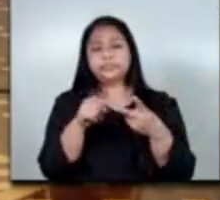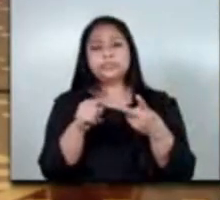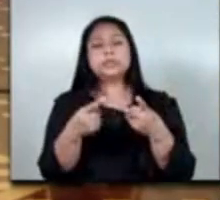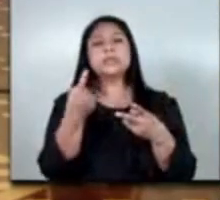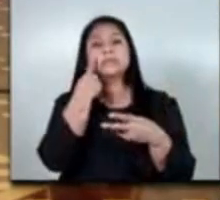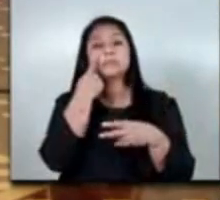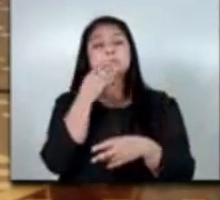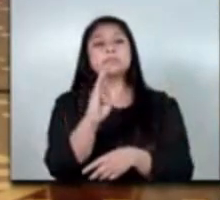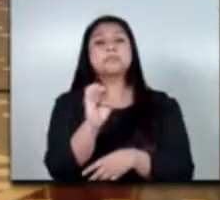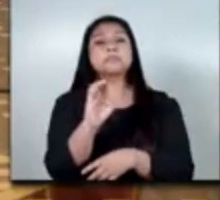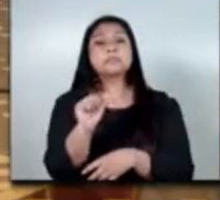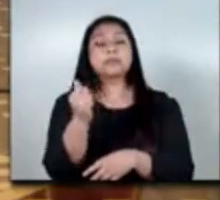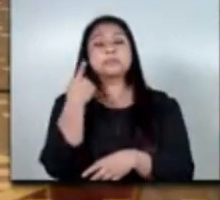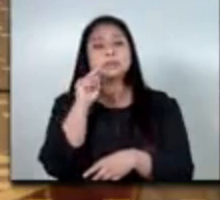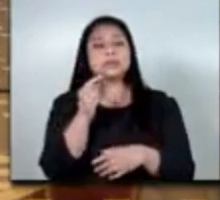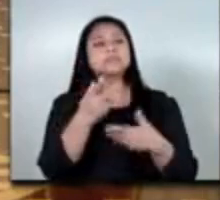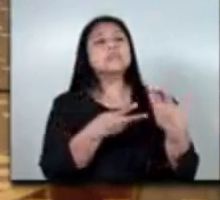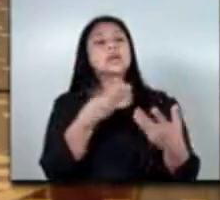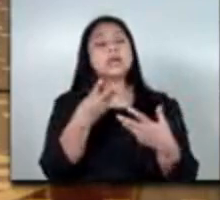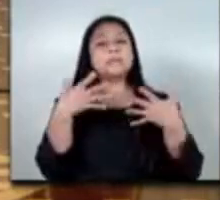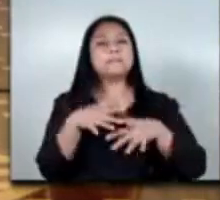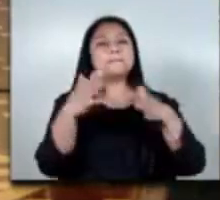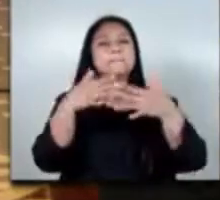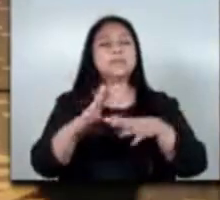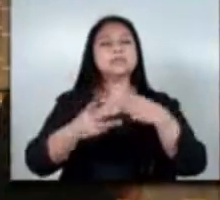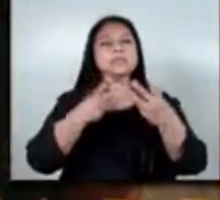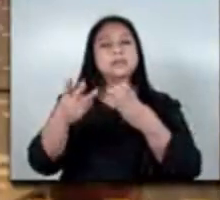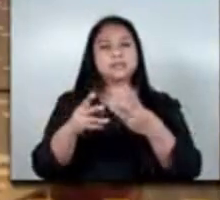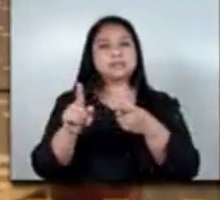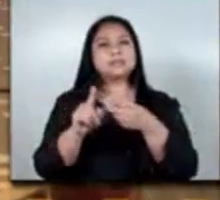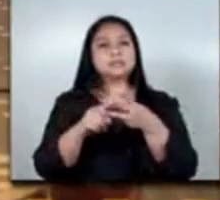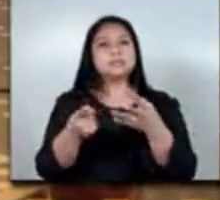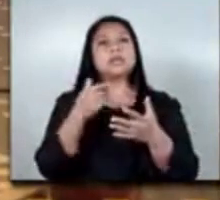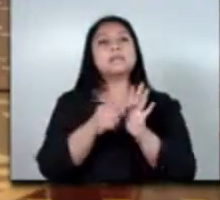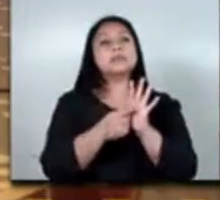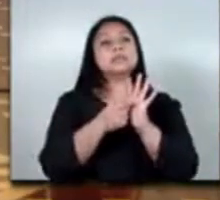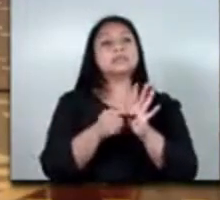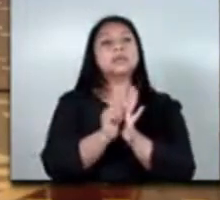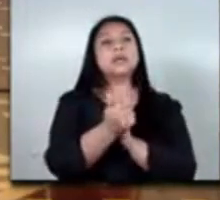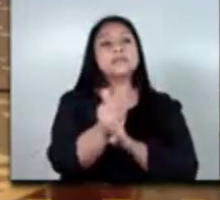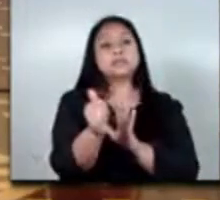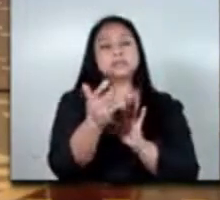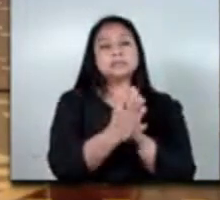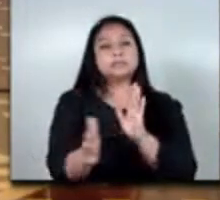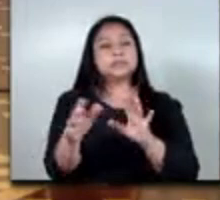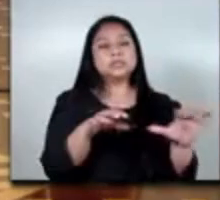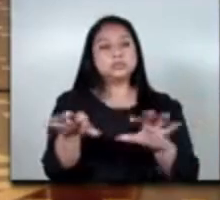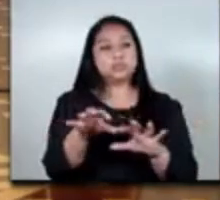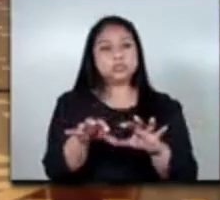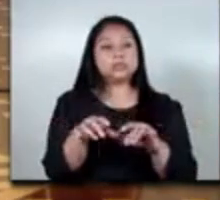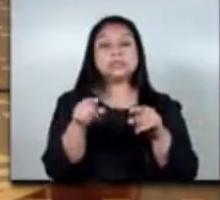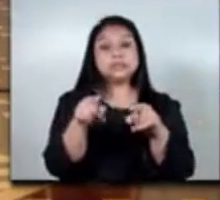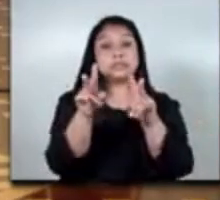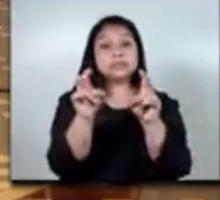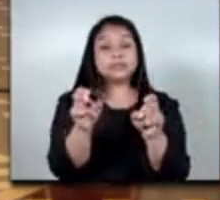becas para certificar marinos mercantes y la presentación de los avances del plan de acción en este marco sólo